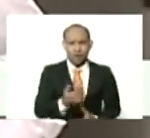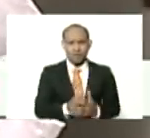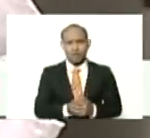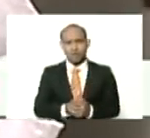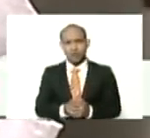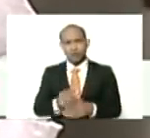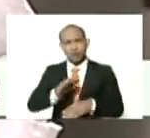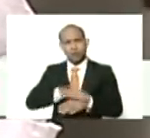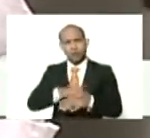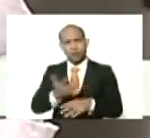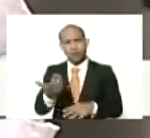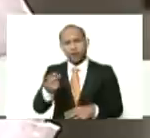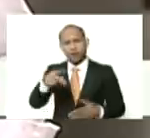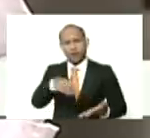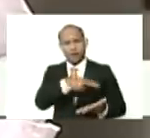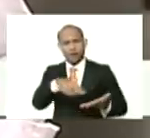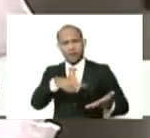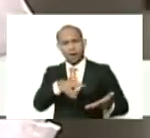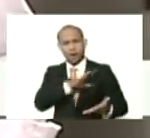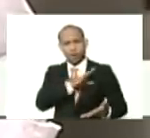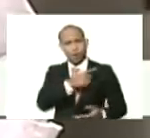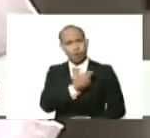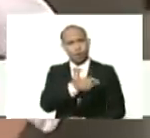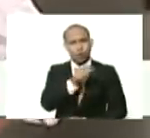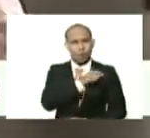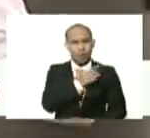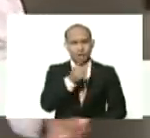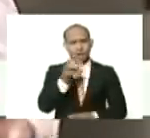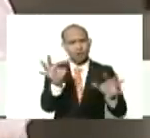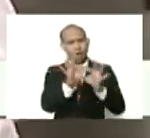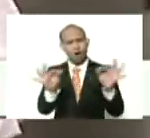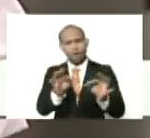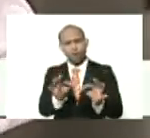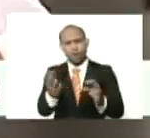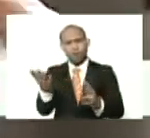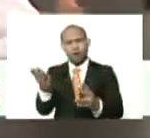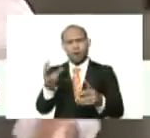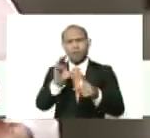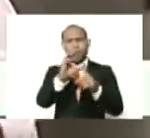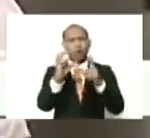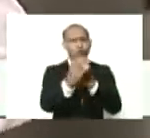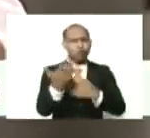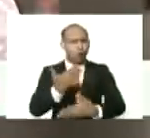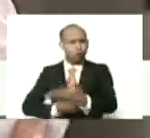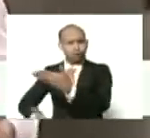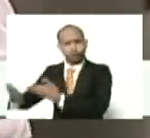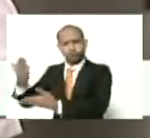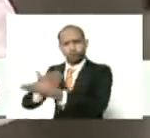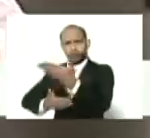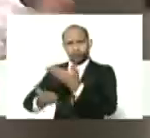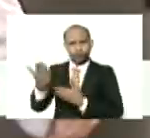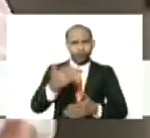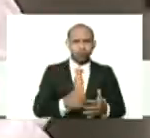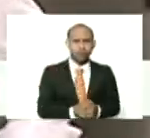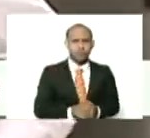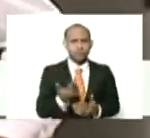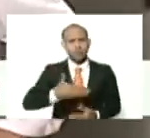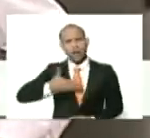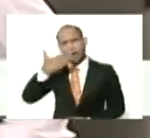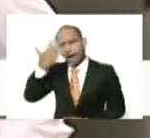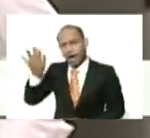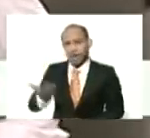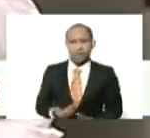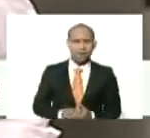porque el flamenco, es esa mezcla, de, de, de, de culturas, pueblo andaluz, del pueblo gitano, del pueblo árabe,